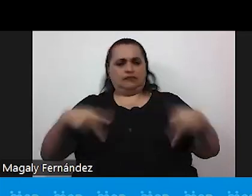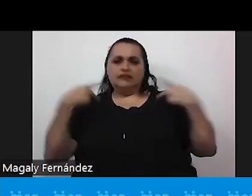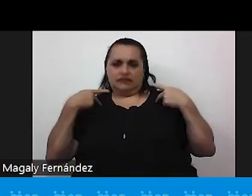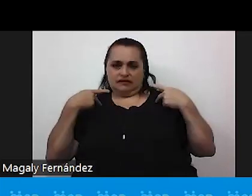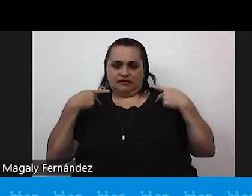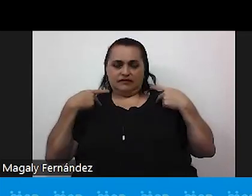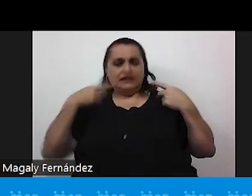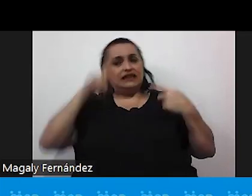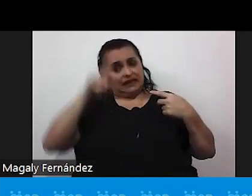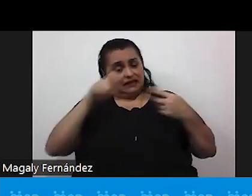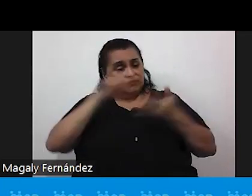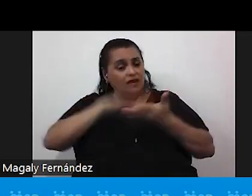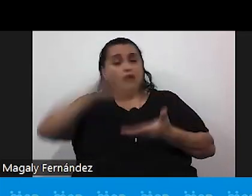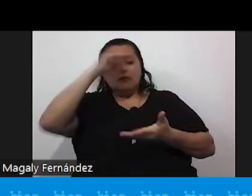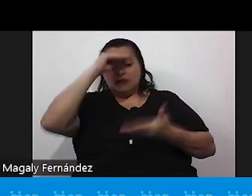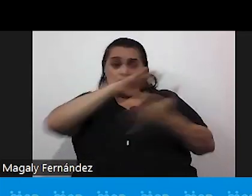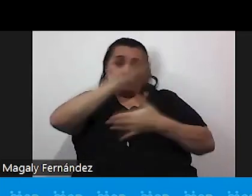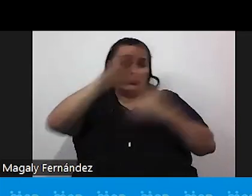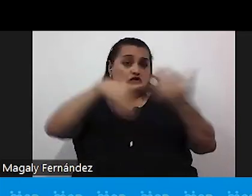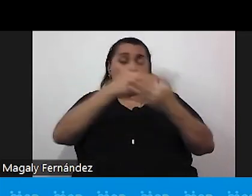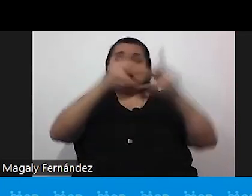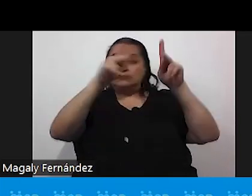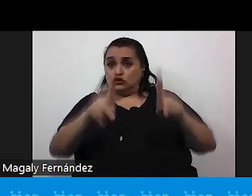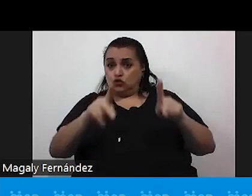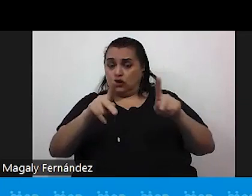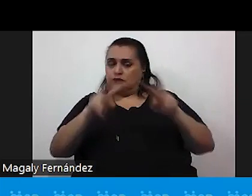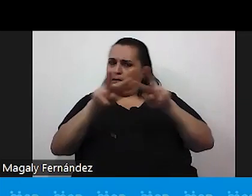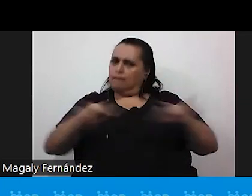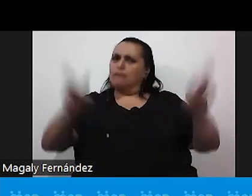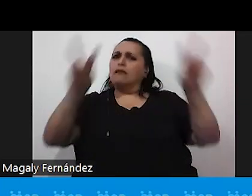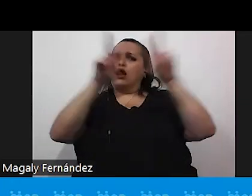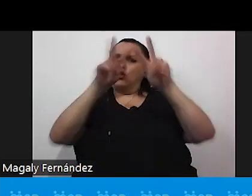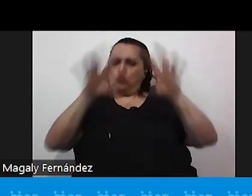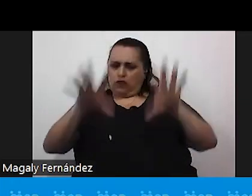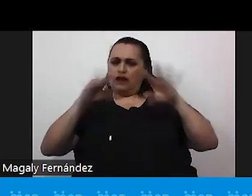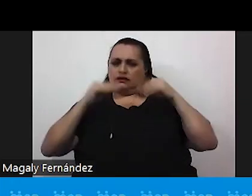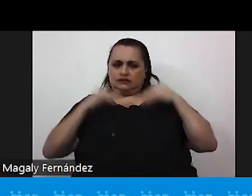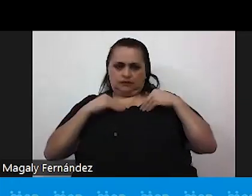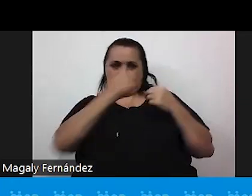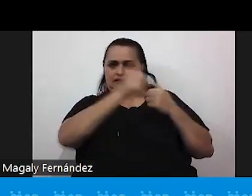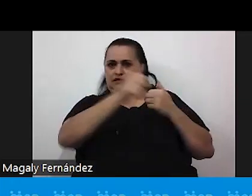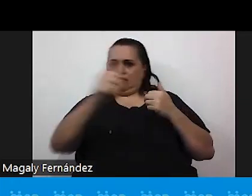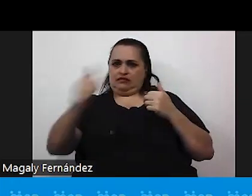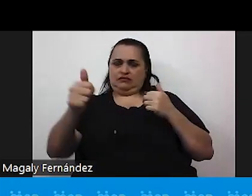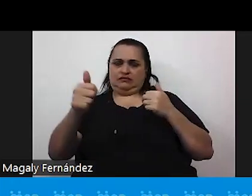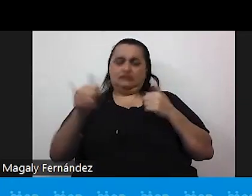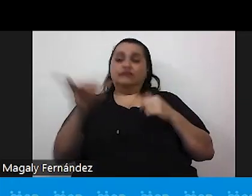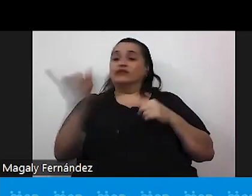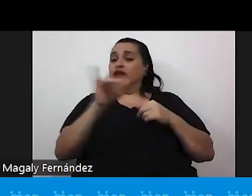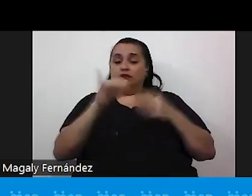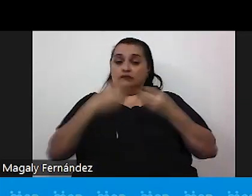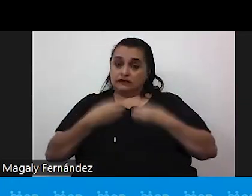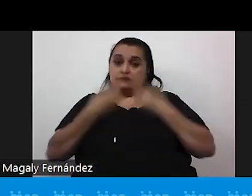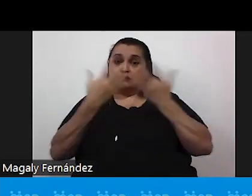aprendamos a que todas las personas estudiantes se sientan valoradas aceptadas también expresar